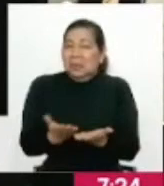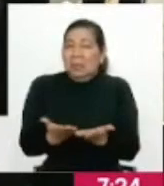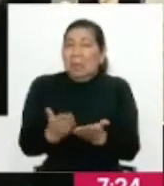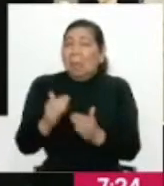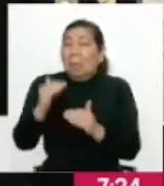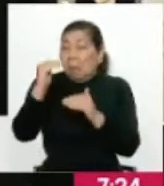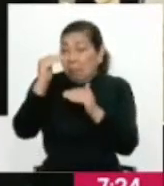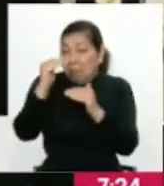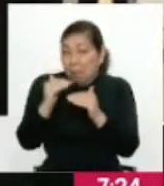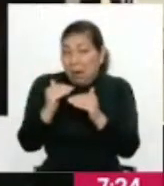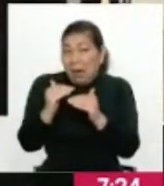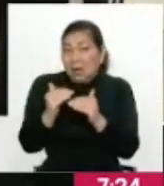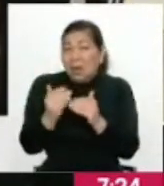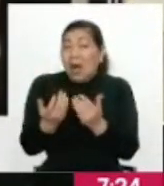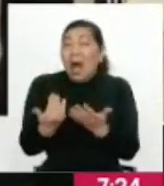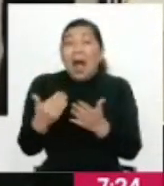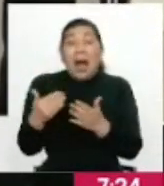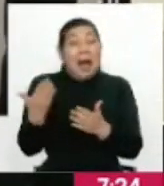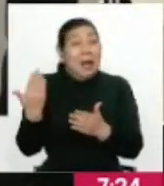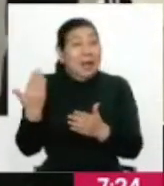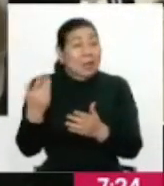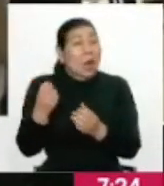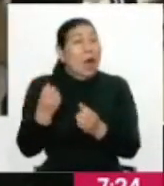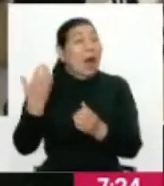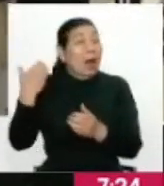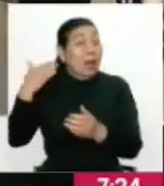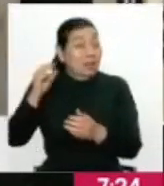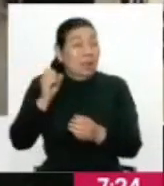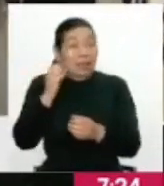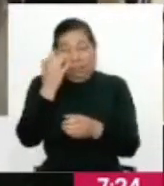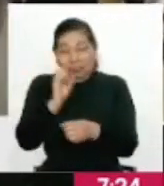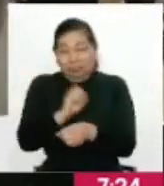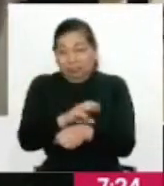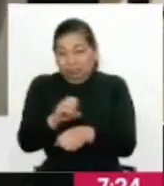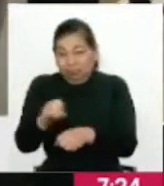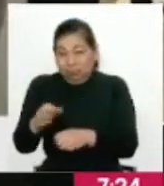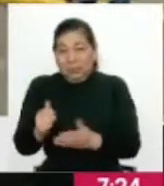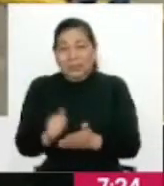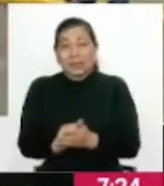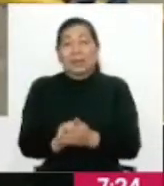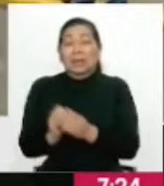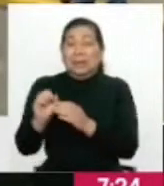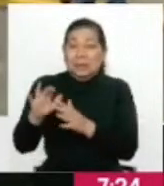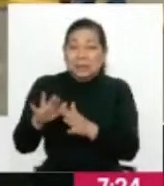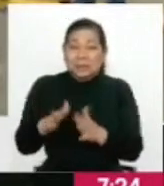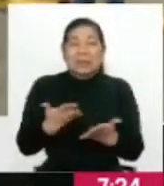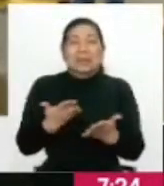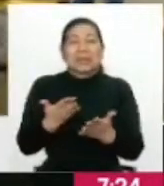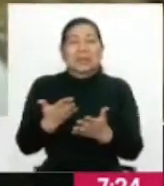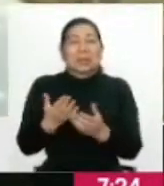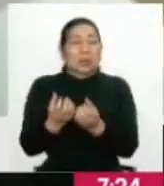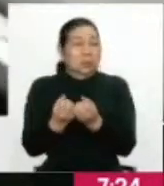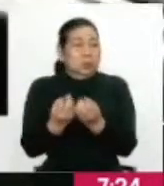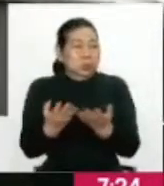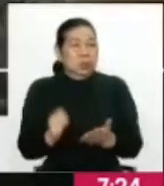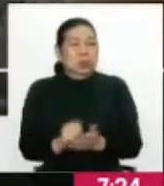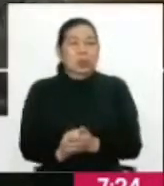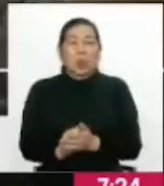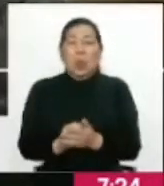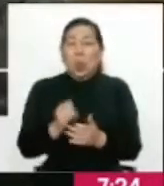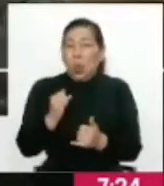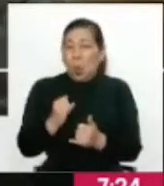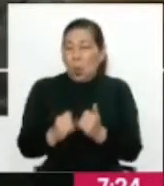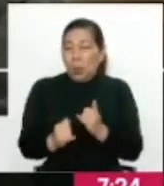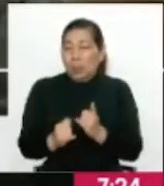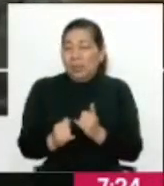muy bajos, como tú lo estás expresando, a pesar del número alto de contagios. Y eso ha sucedido con influenza durante los números, durante los últimos